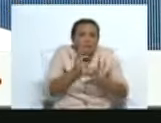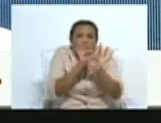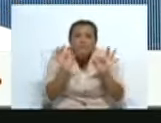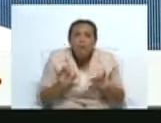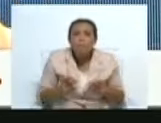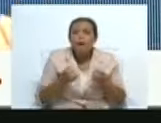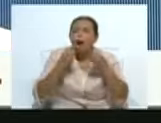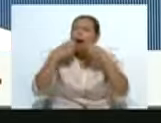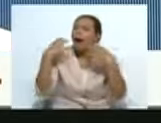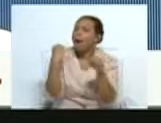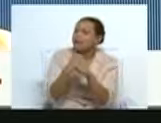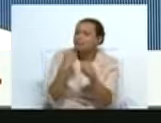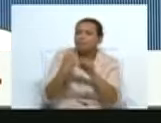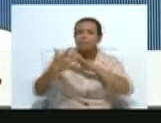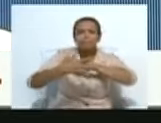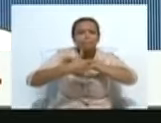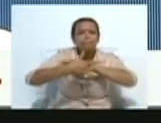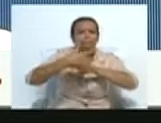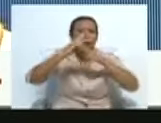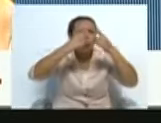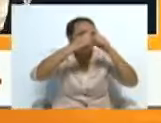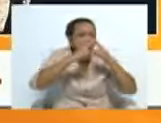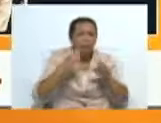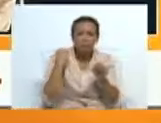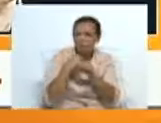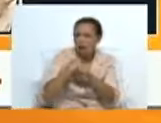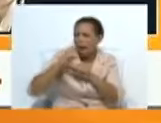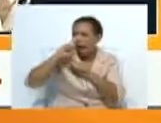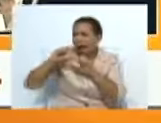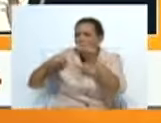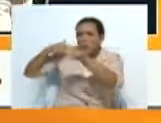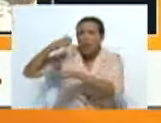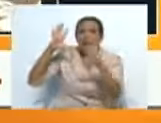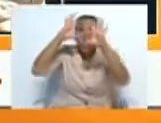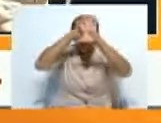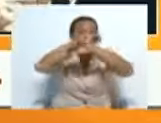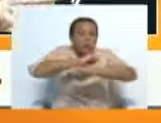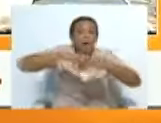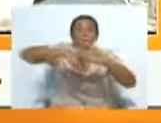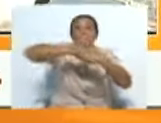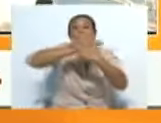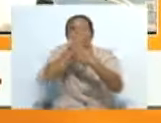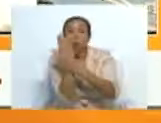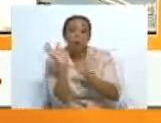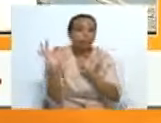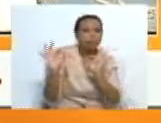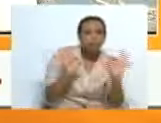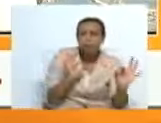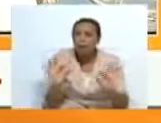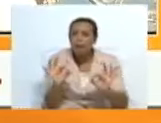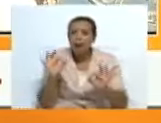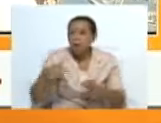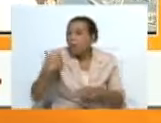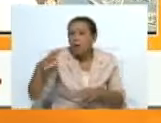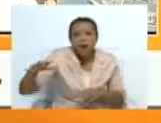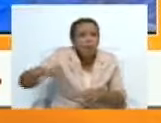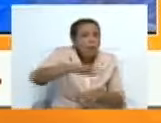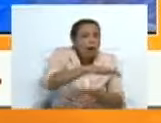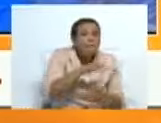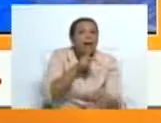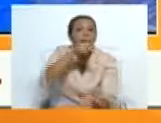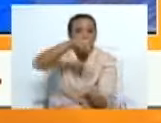que hicimos con el equipo técnico y logístico, trabajando anoche, toda la noche, para armar la función, para hacerla salir